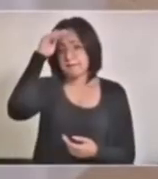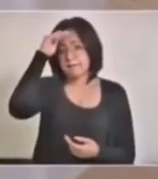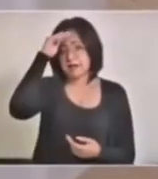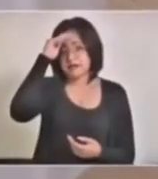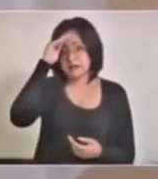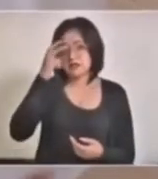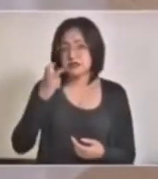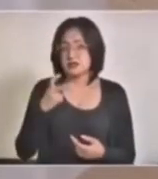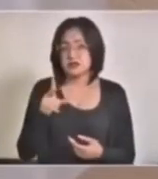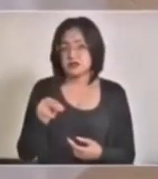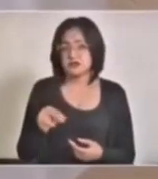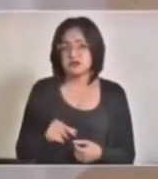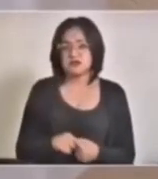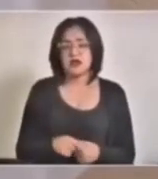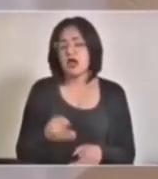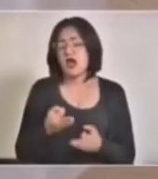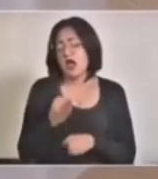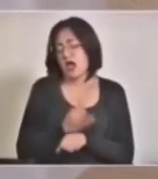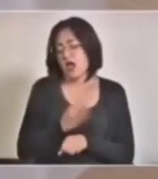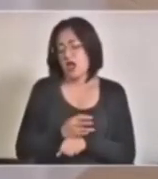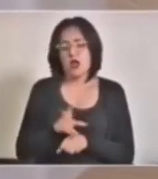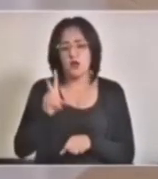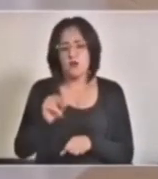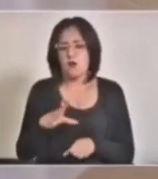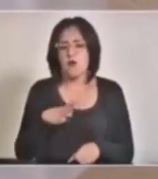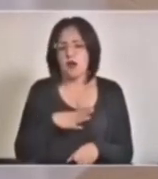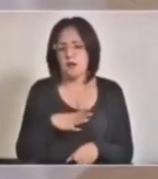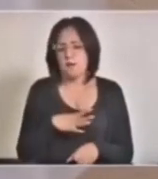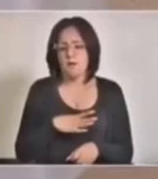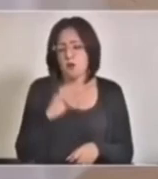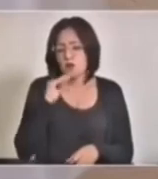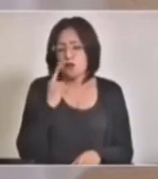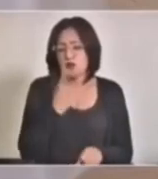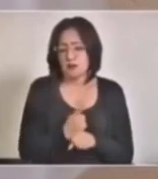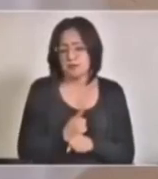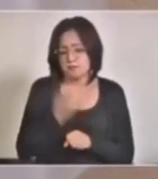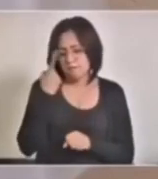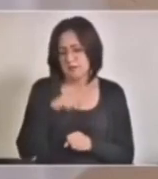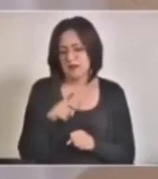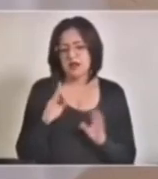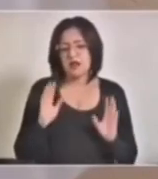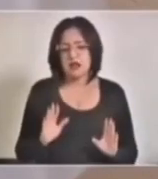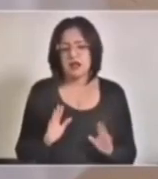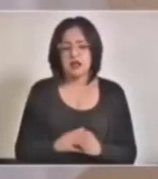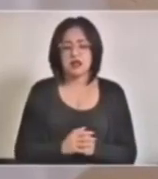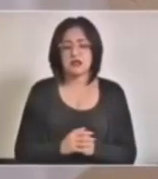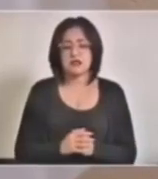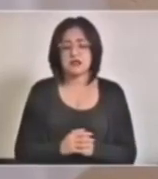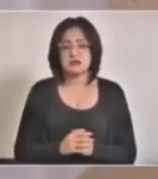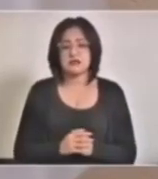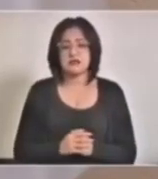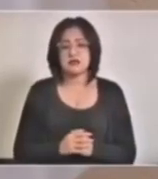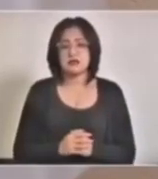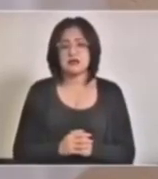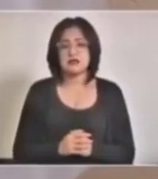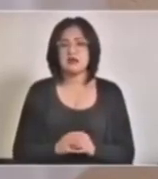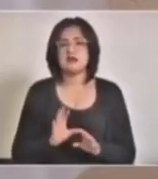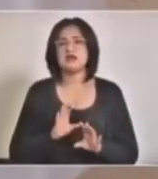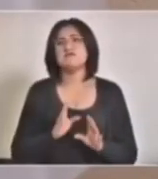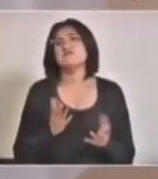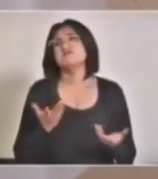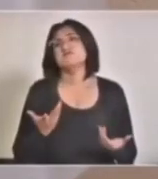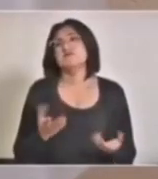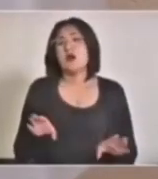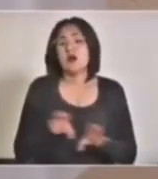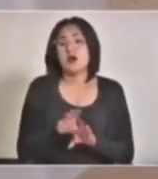Y no hay manera, ¿eh? No hay manera, no habrá tanta autoridad como para impedir